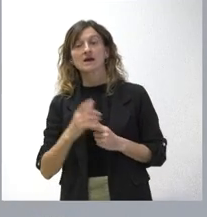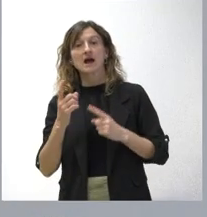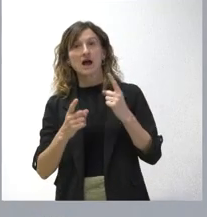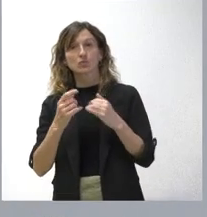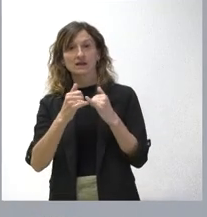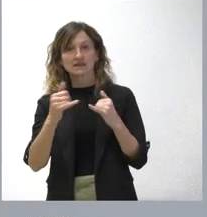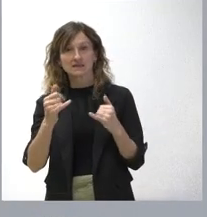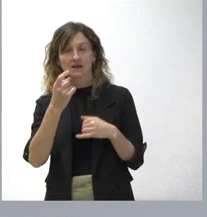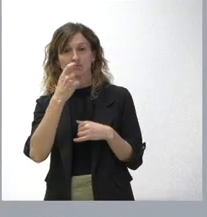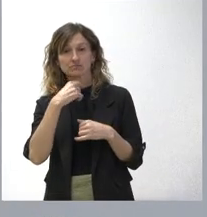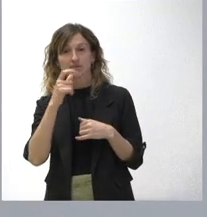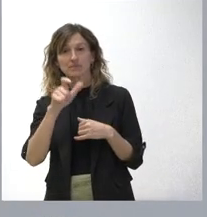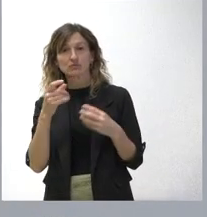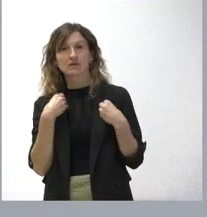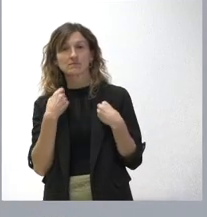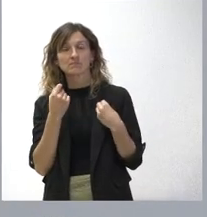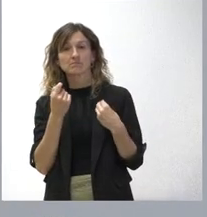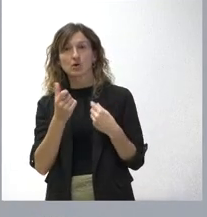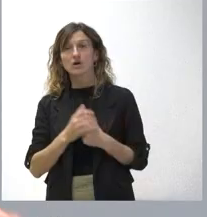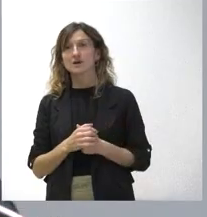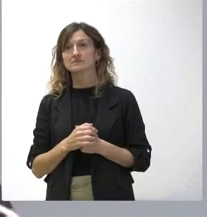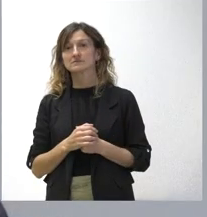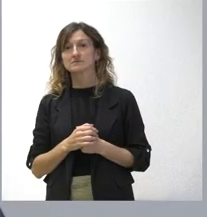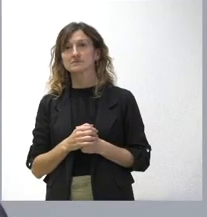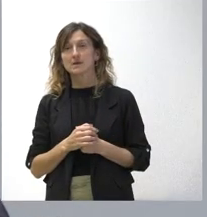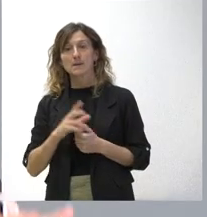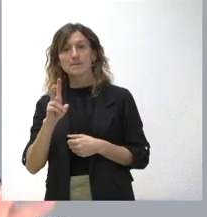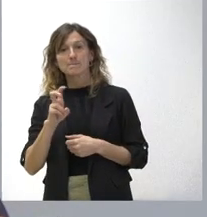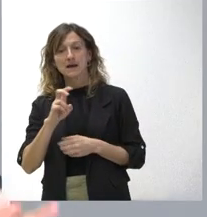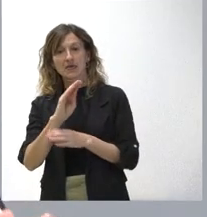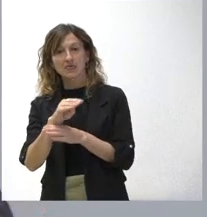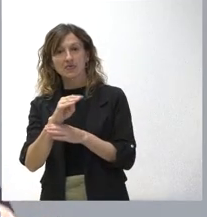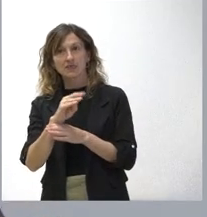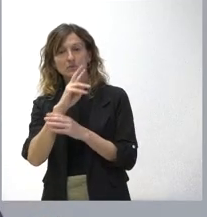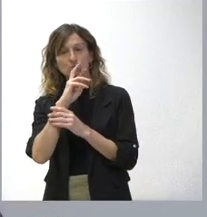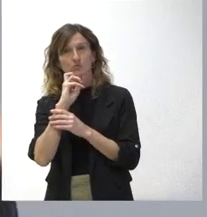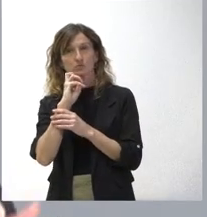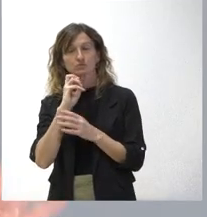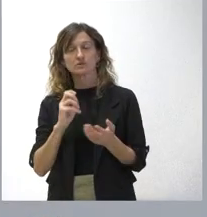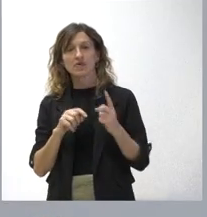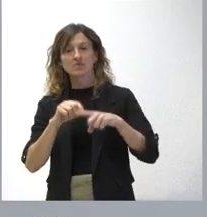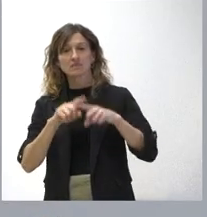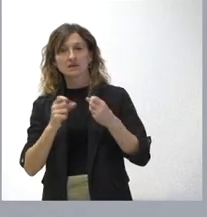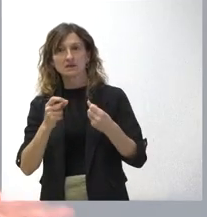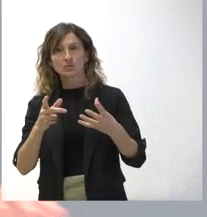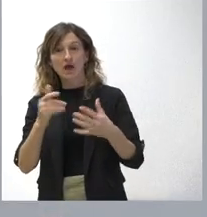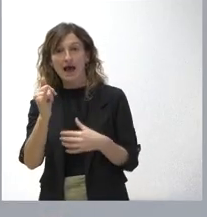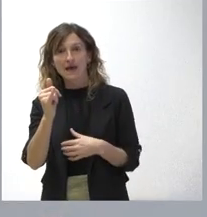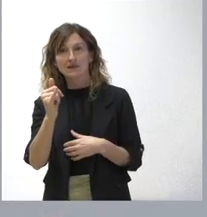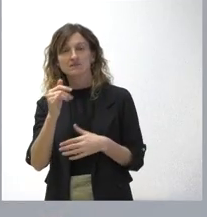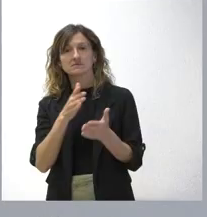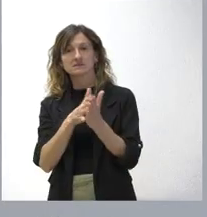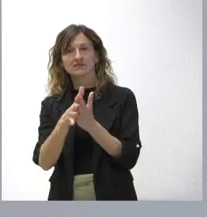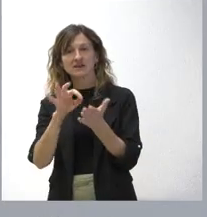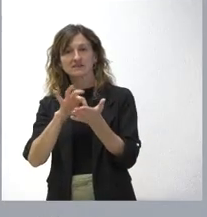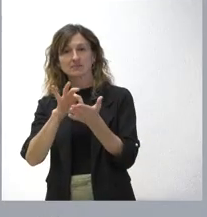si hay pocos viajeros, pero merece la pena mantenerlos porque, sea cual sea el número de viajeros, siempre que se están viajeros, hay un servicio